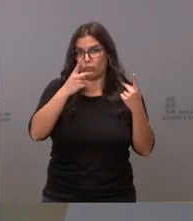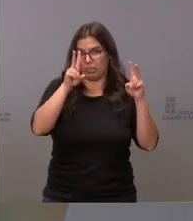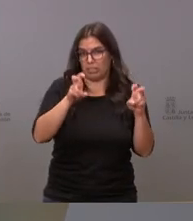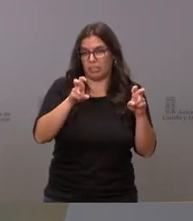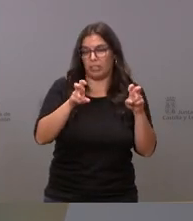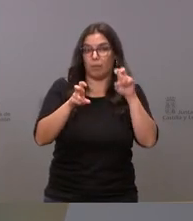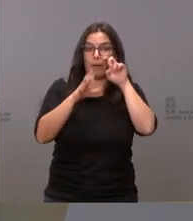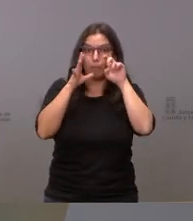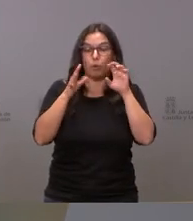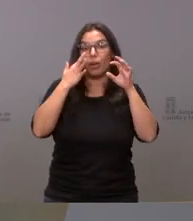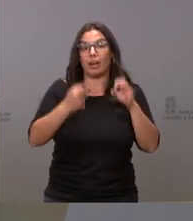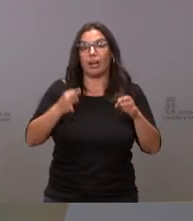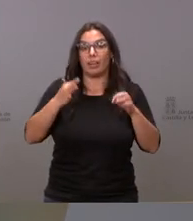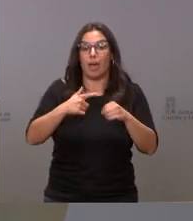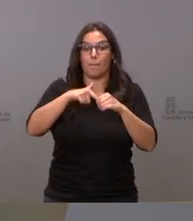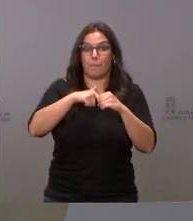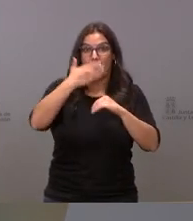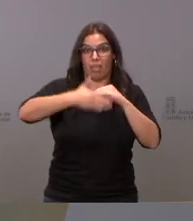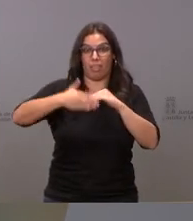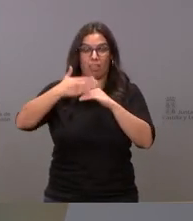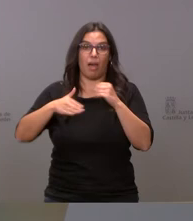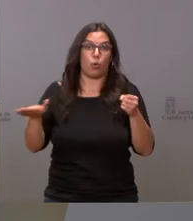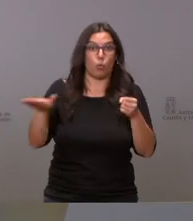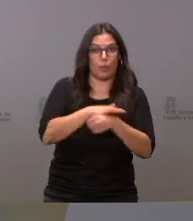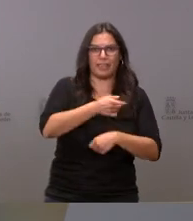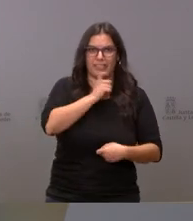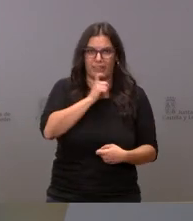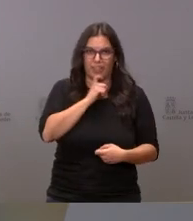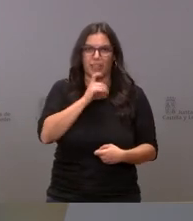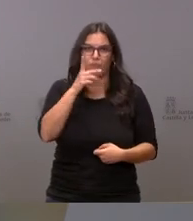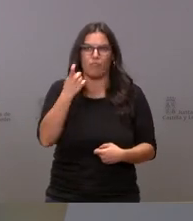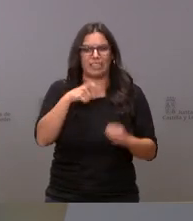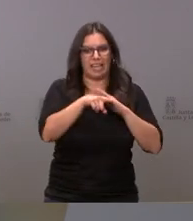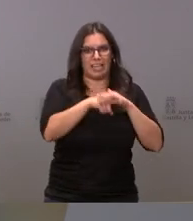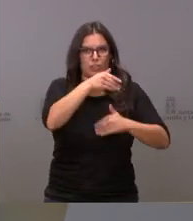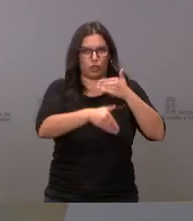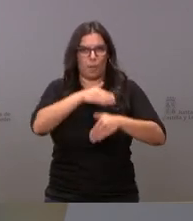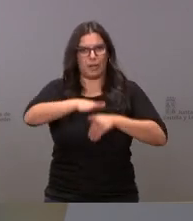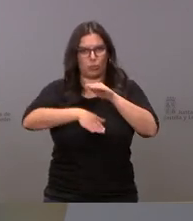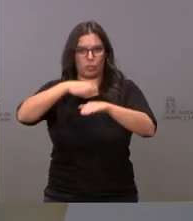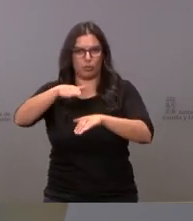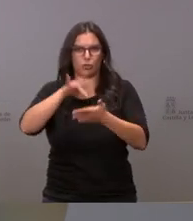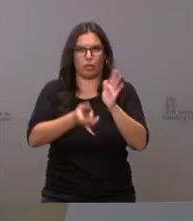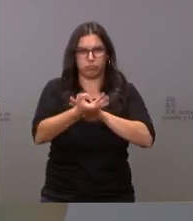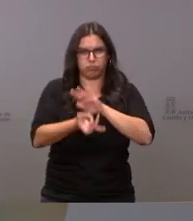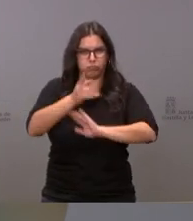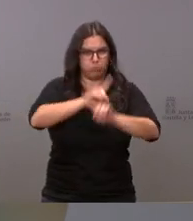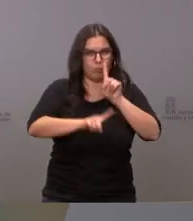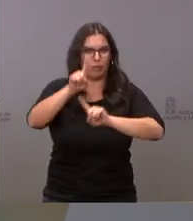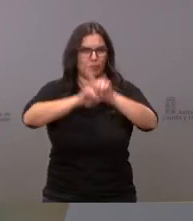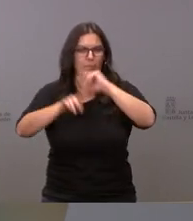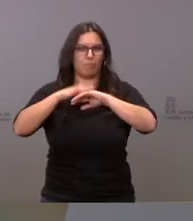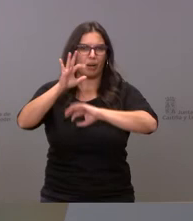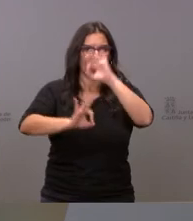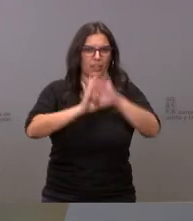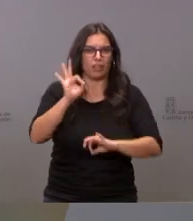la cobertura de las plazas vacantes de personal es compleja conlleva una serie de trámites importantes ha habido una serie de incidencias como saben en la organización